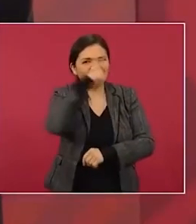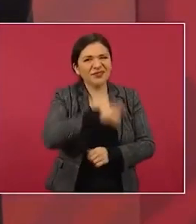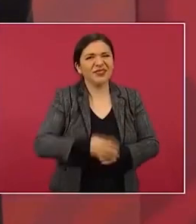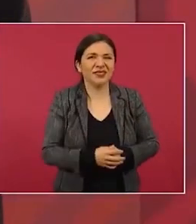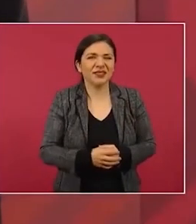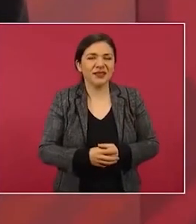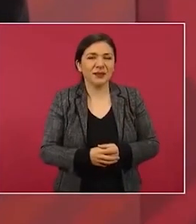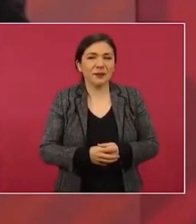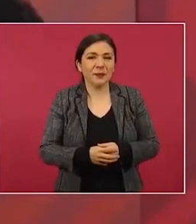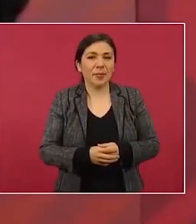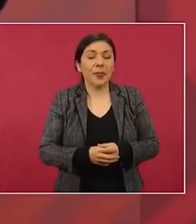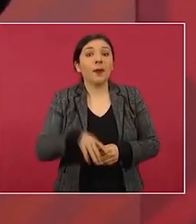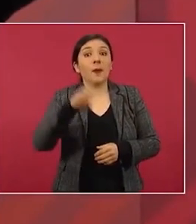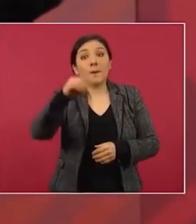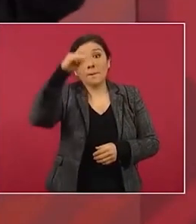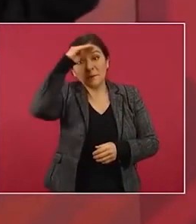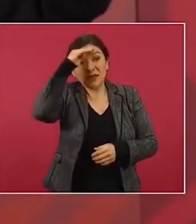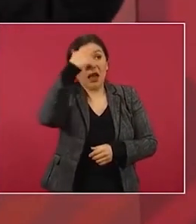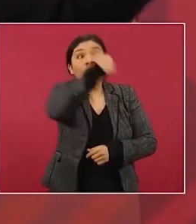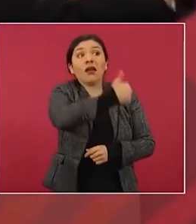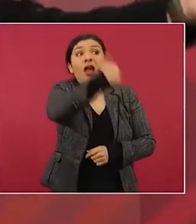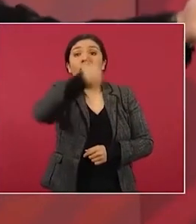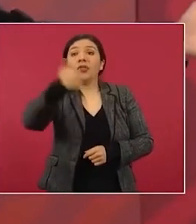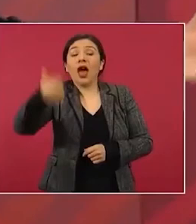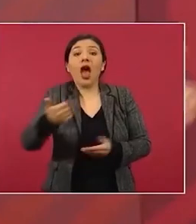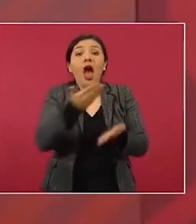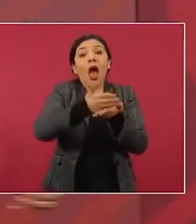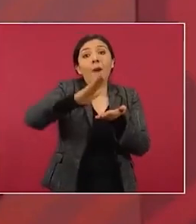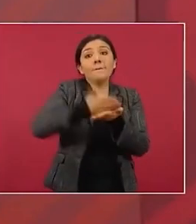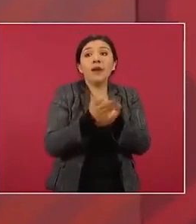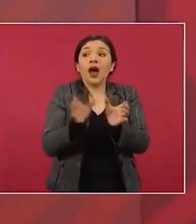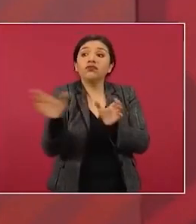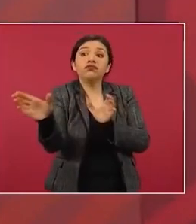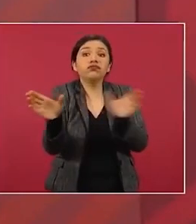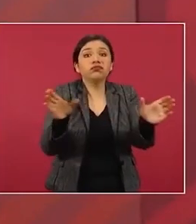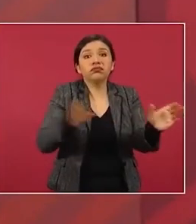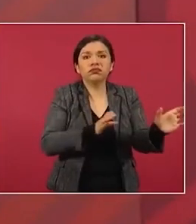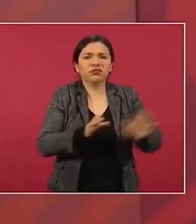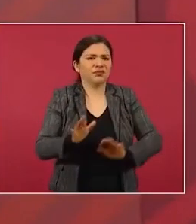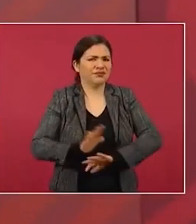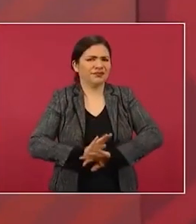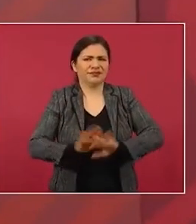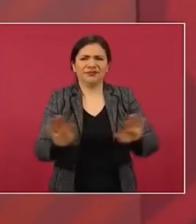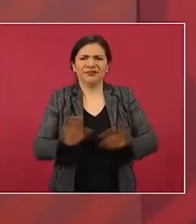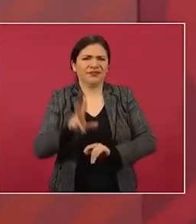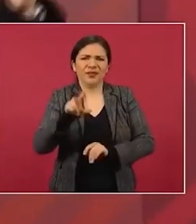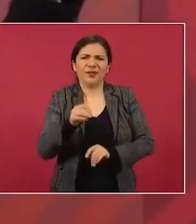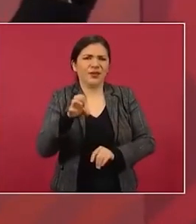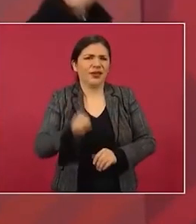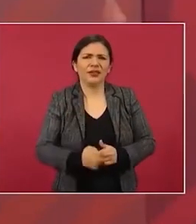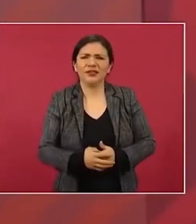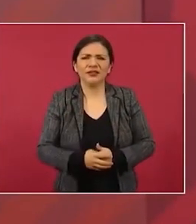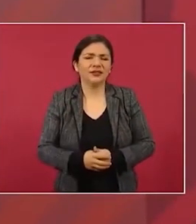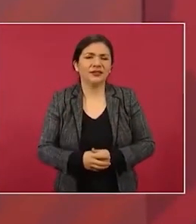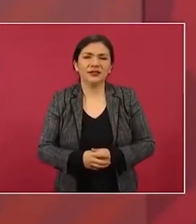No es que cada quien tiene su agenda o